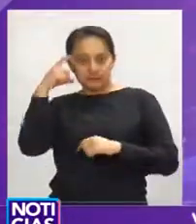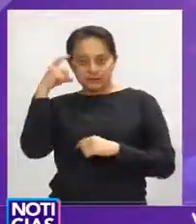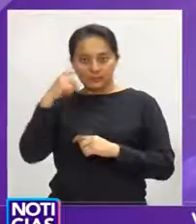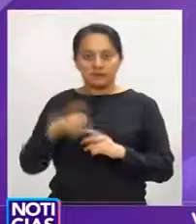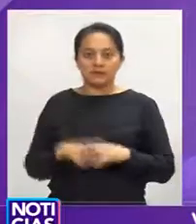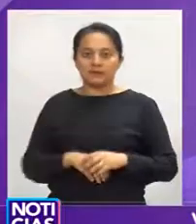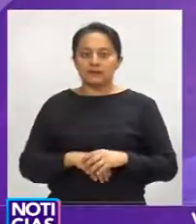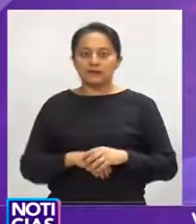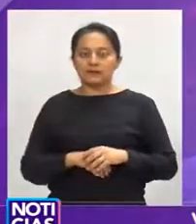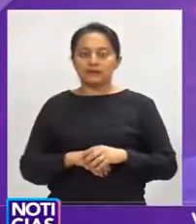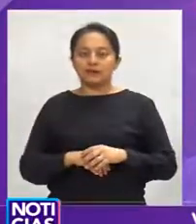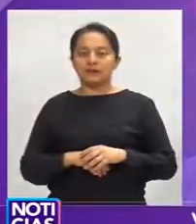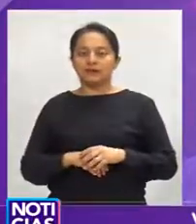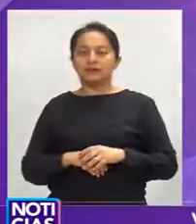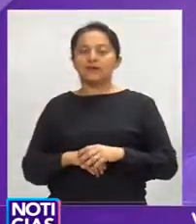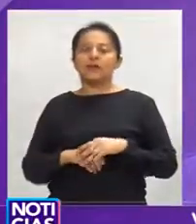RTQ, Viviana Ávila.